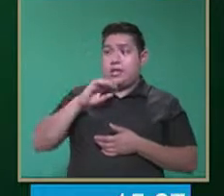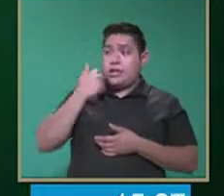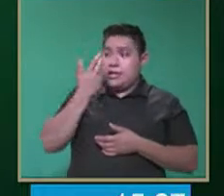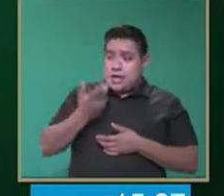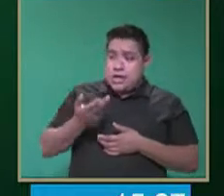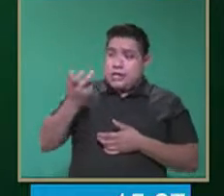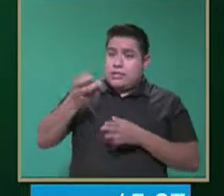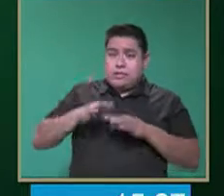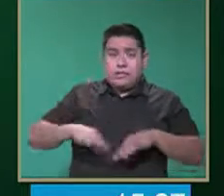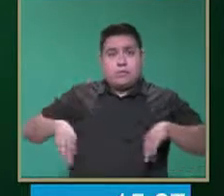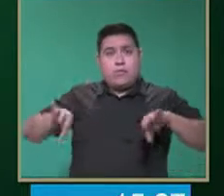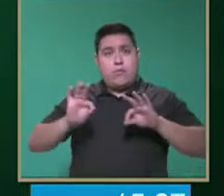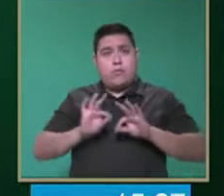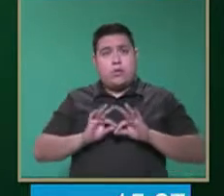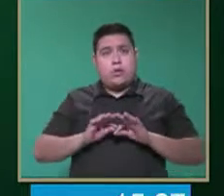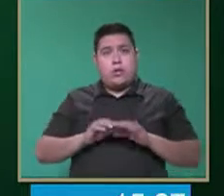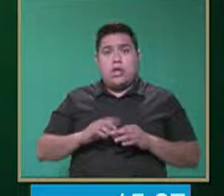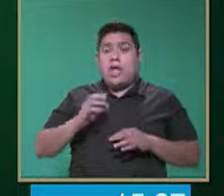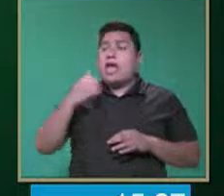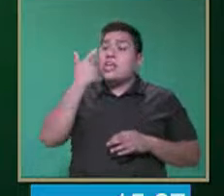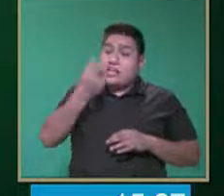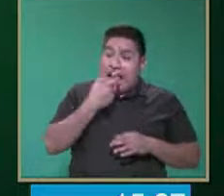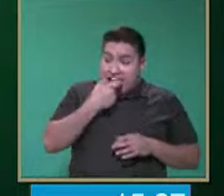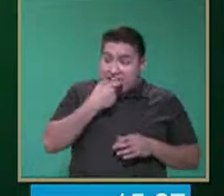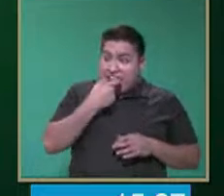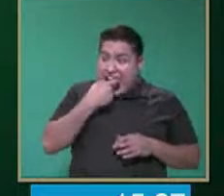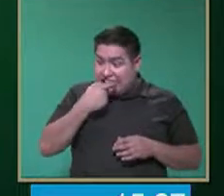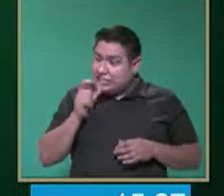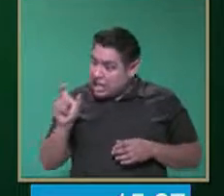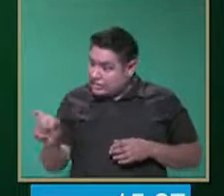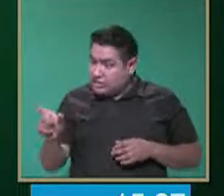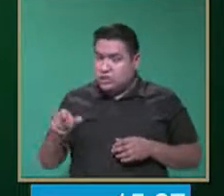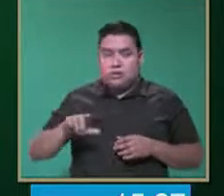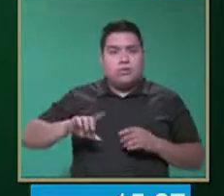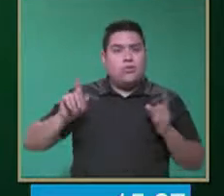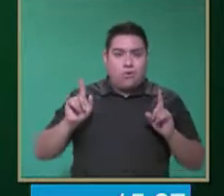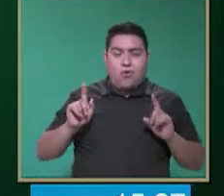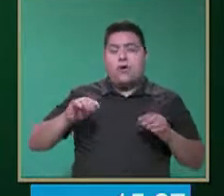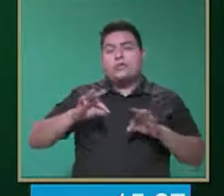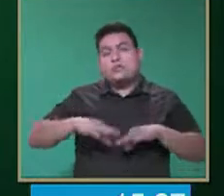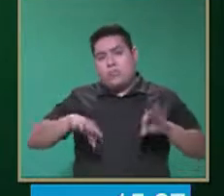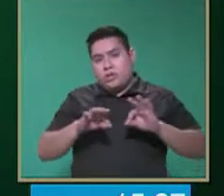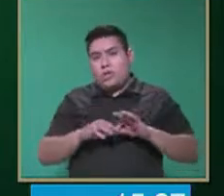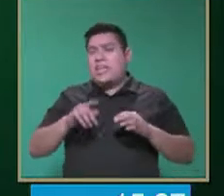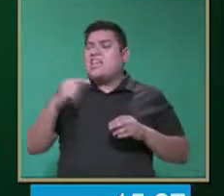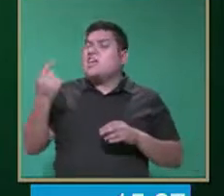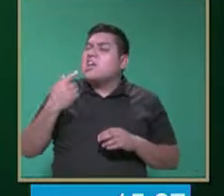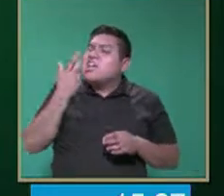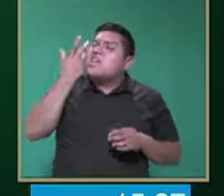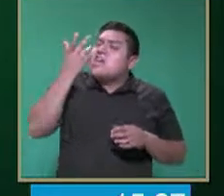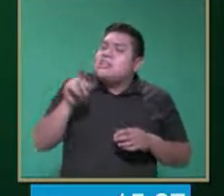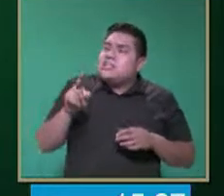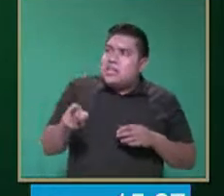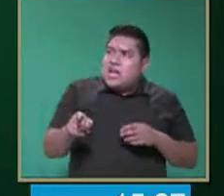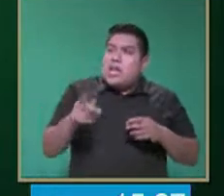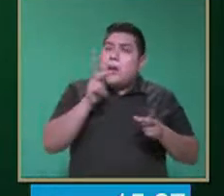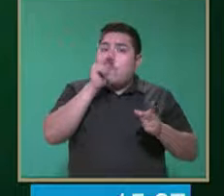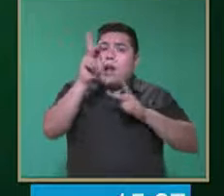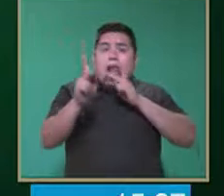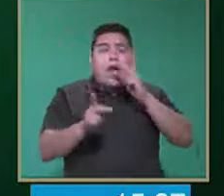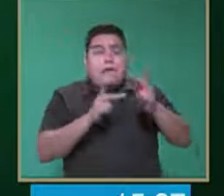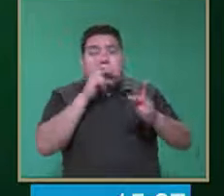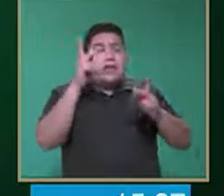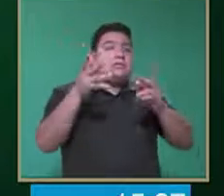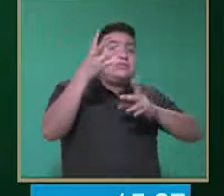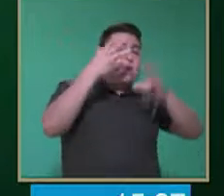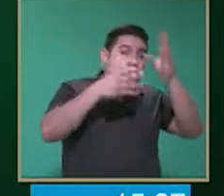tratemos de no decirle, ¿quieres la galleta? Para que él nada más diga sí o no. Es mejor que vaya incrementando este vocabulario.